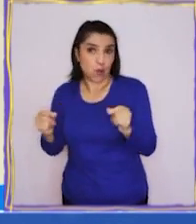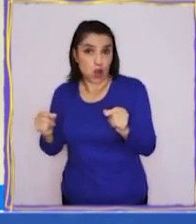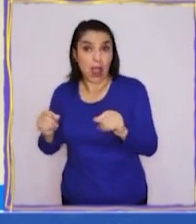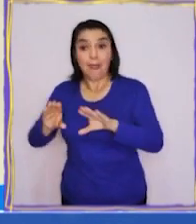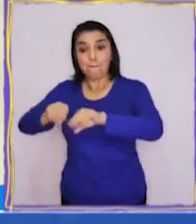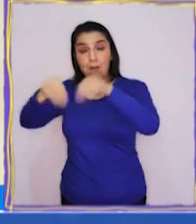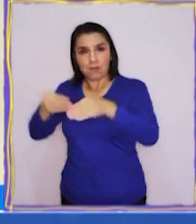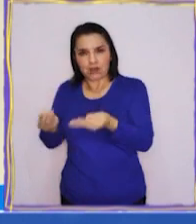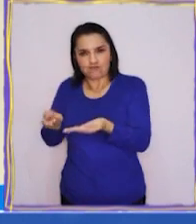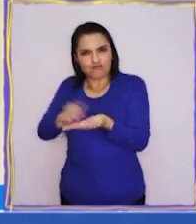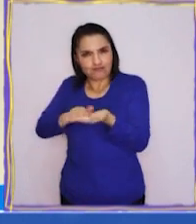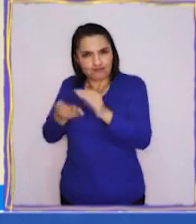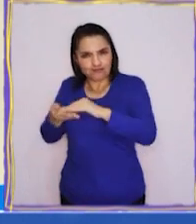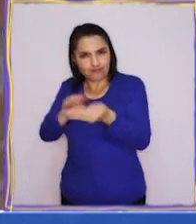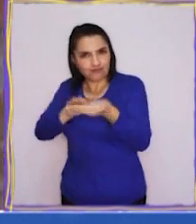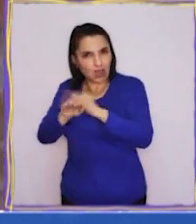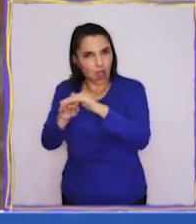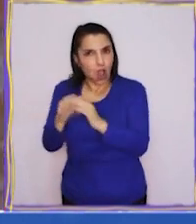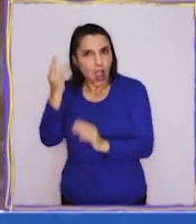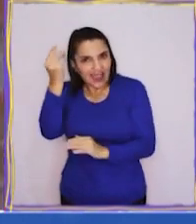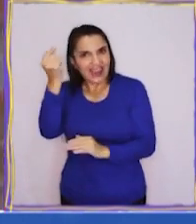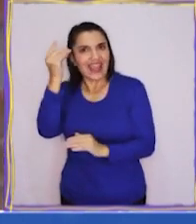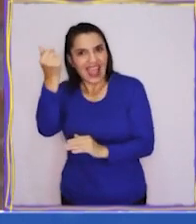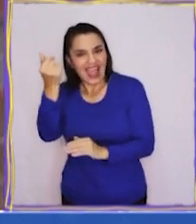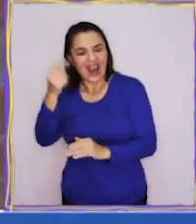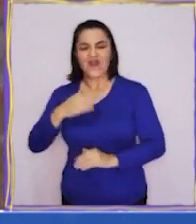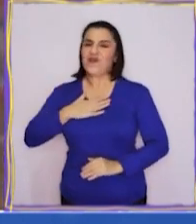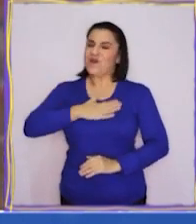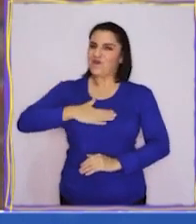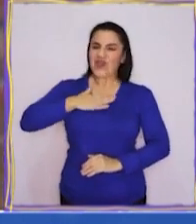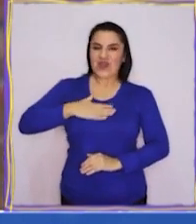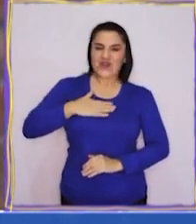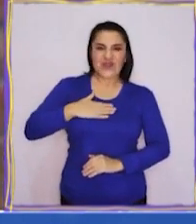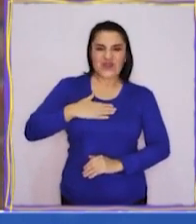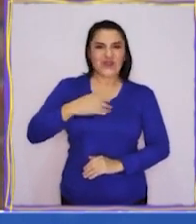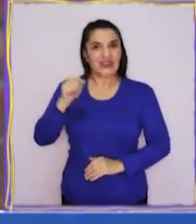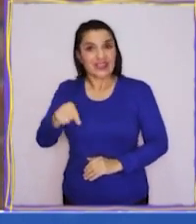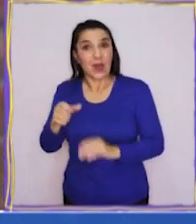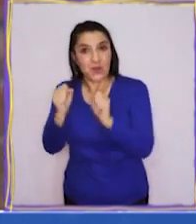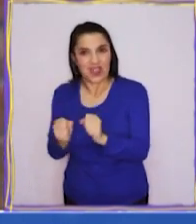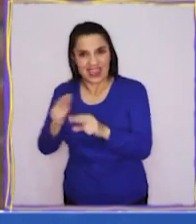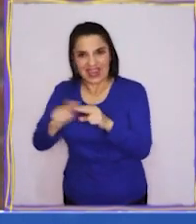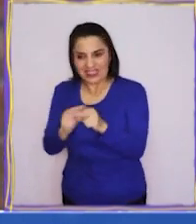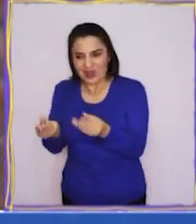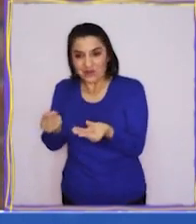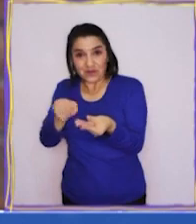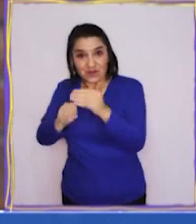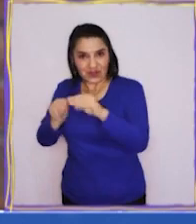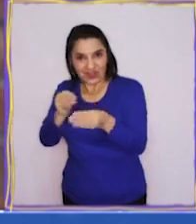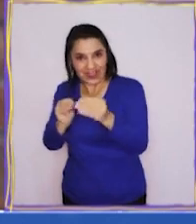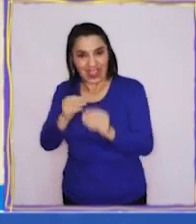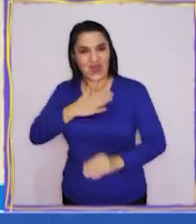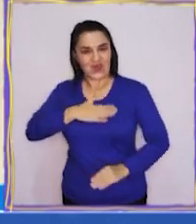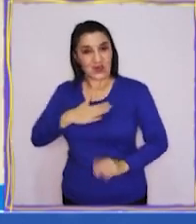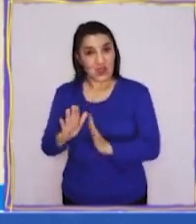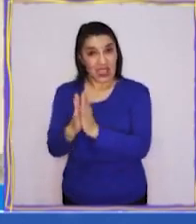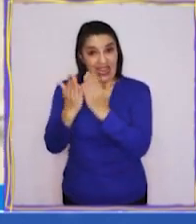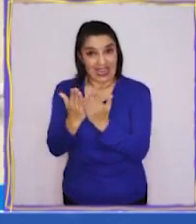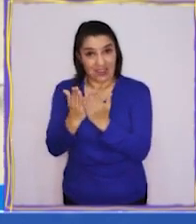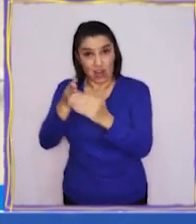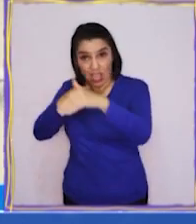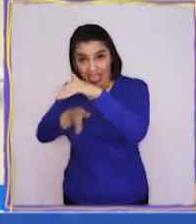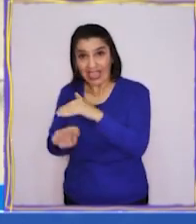papel para crear nuevas formas. Me encanta la idea de poder crear figuras con mis manos. ¿Y a ustedes? Si les gustó este libro,